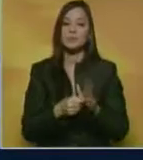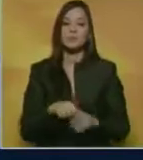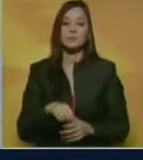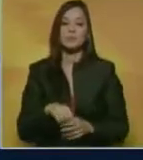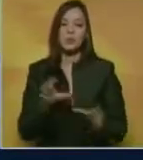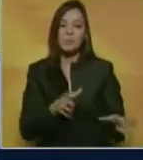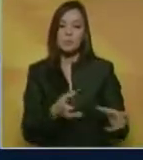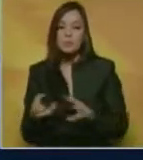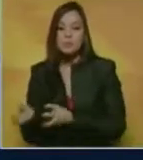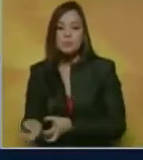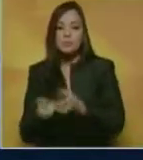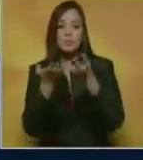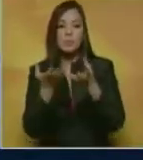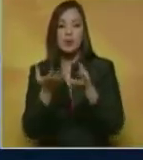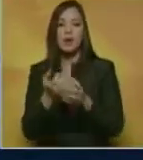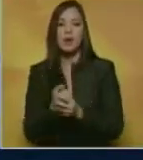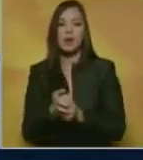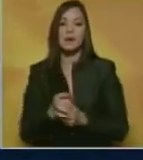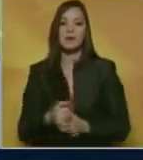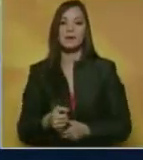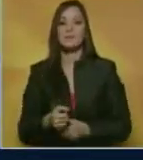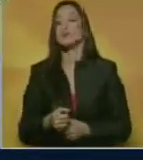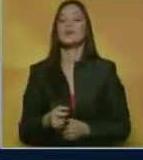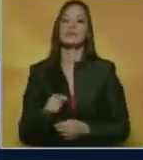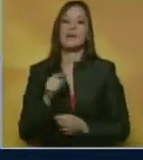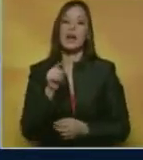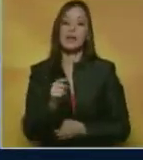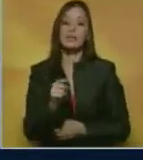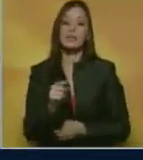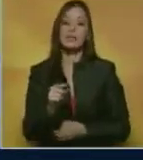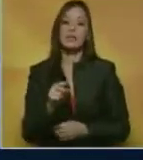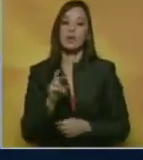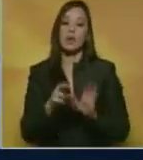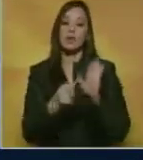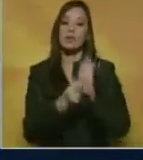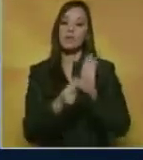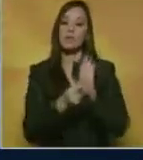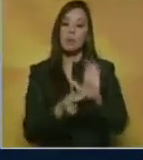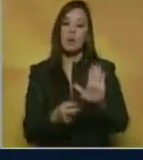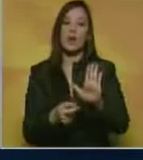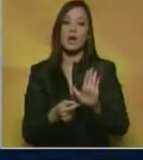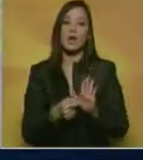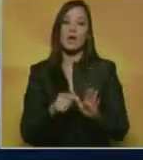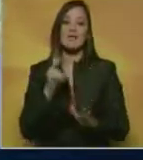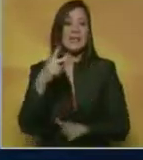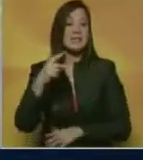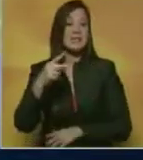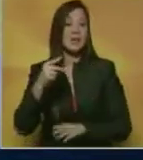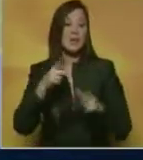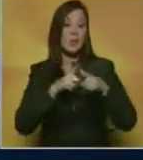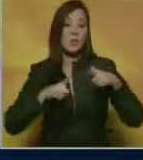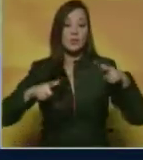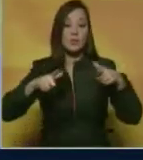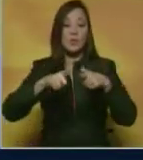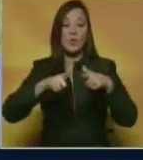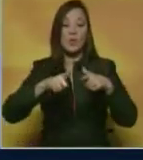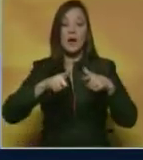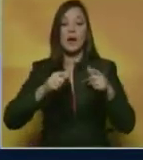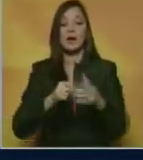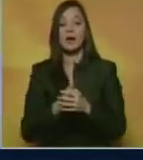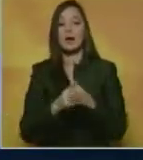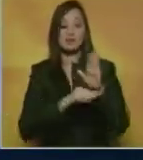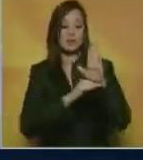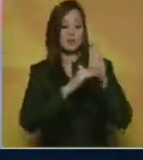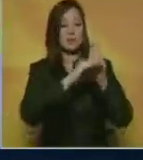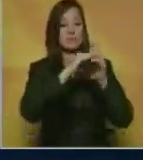Sánchez Juan Mimhoff Tomás Cubeli y Tomás Labanini. Con este resultado los Pumas suben al segundo lugar del grupo C solo por detrás de los